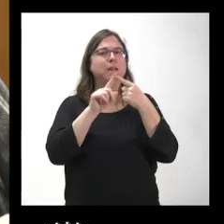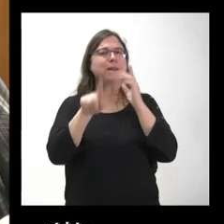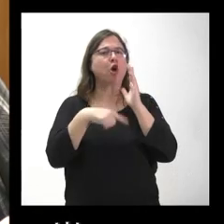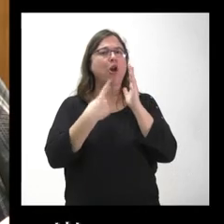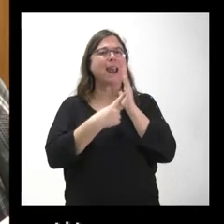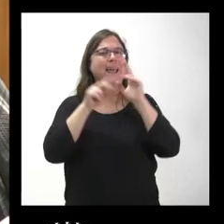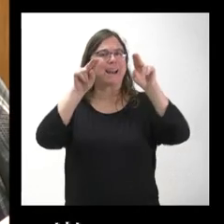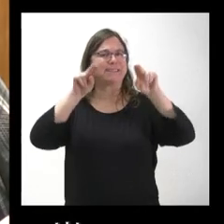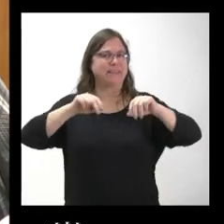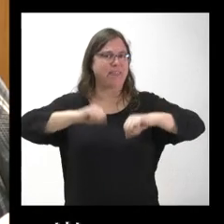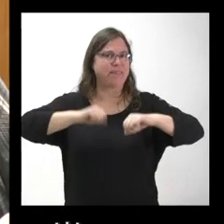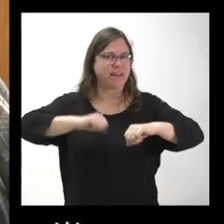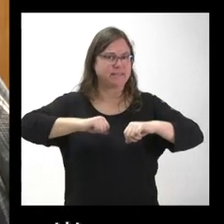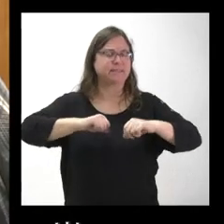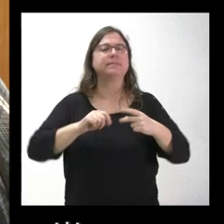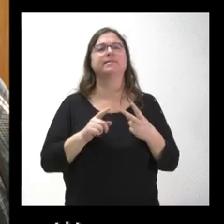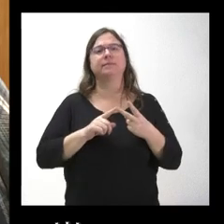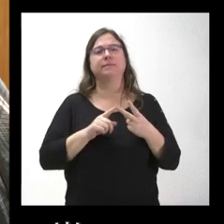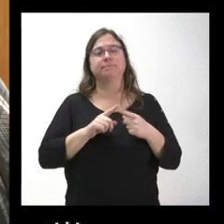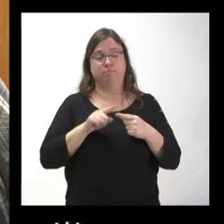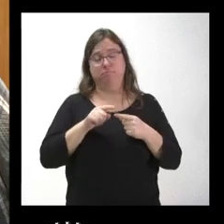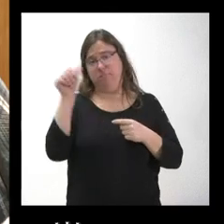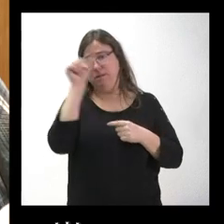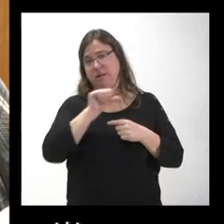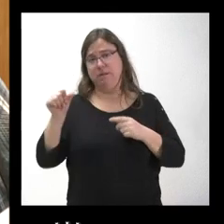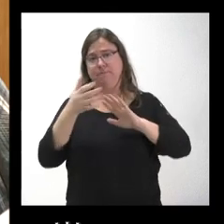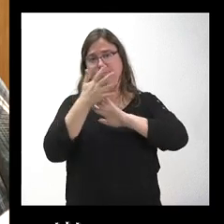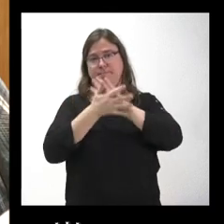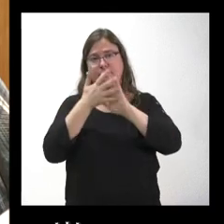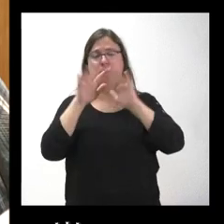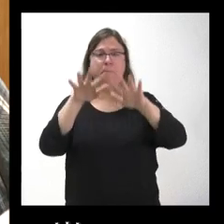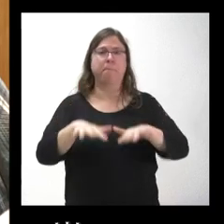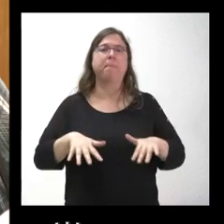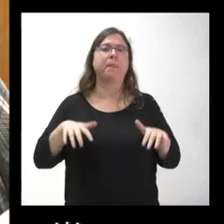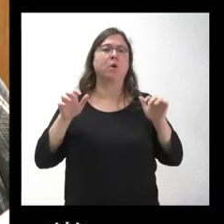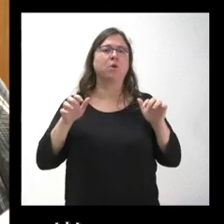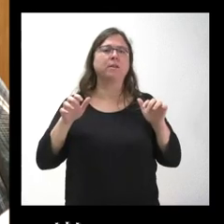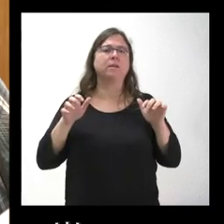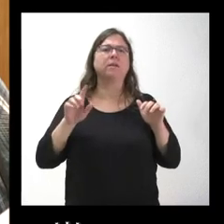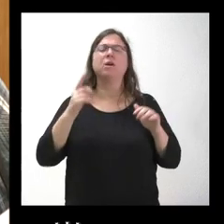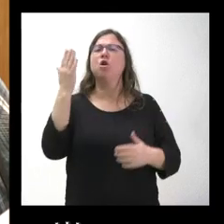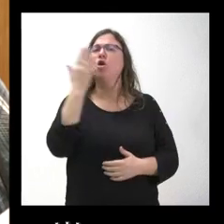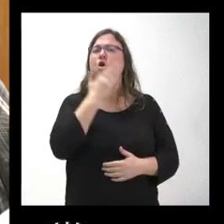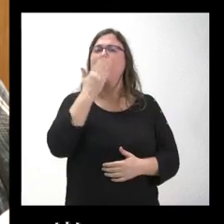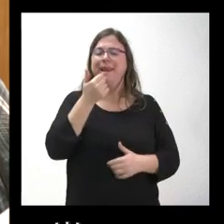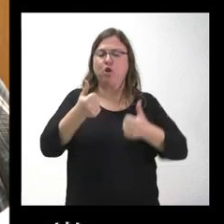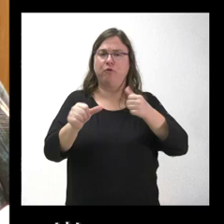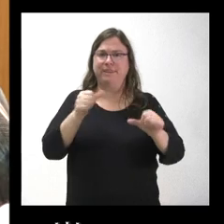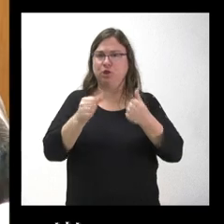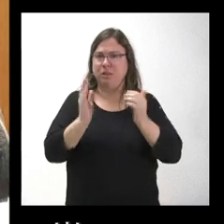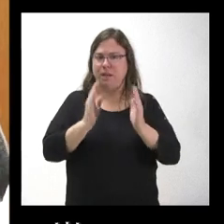residencias que se ha tratado esta semana en las Cortes de Castilla y León. El Colegio de Fisioterapeutas